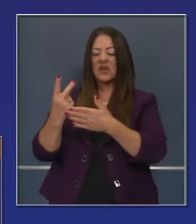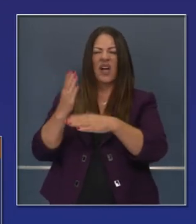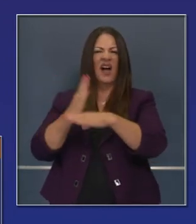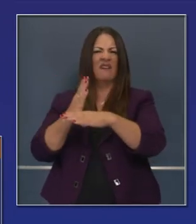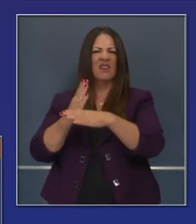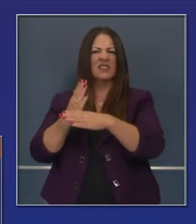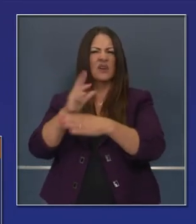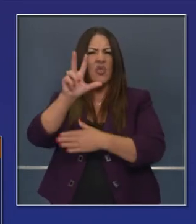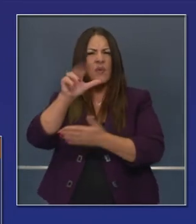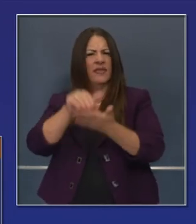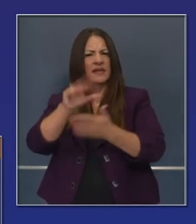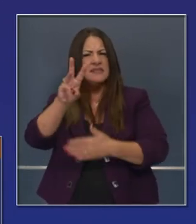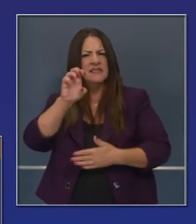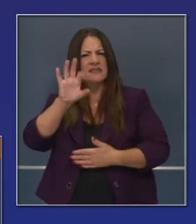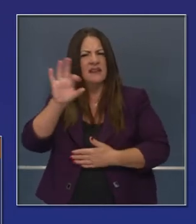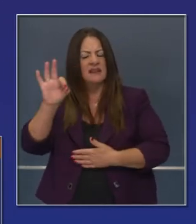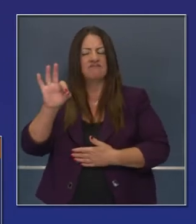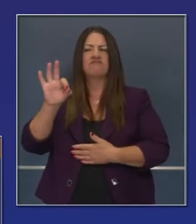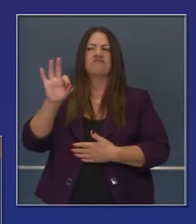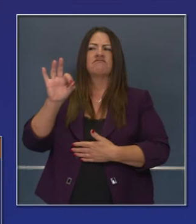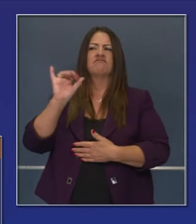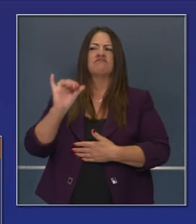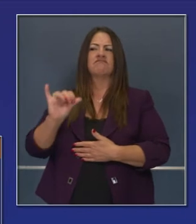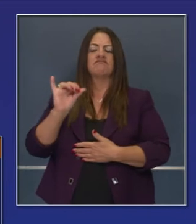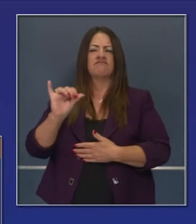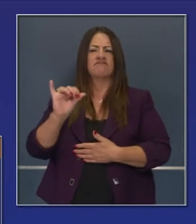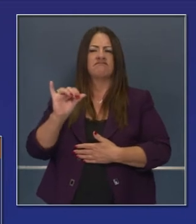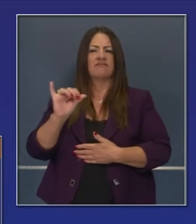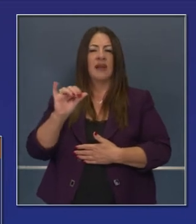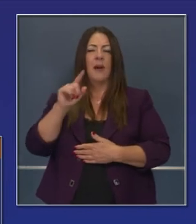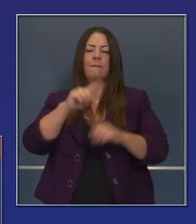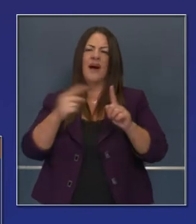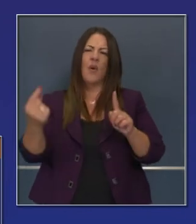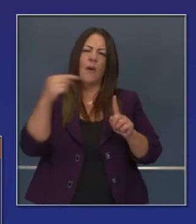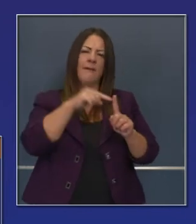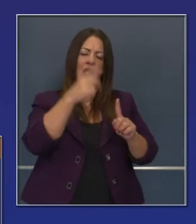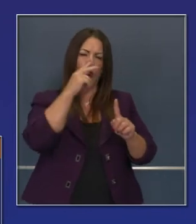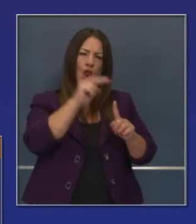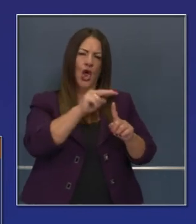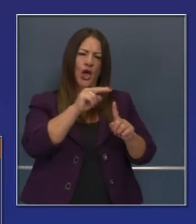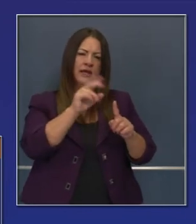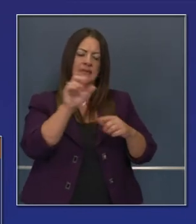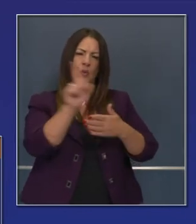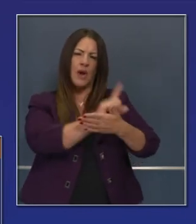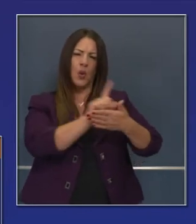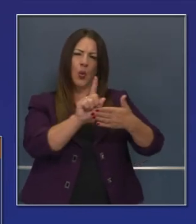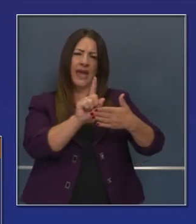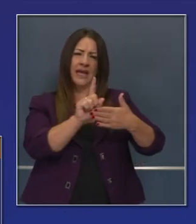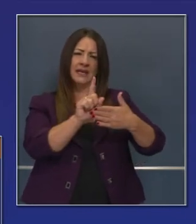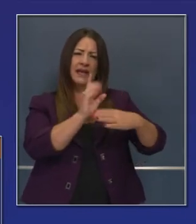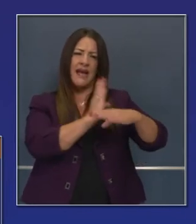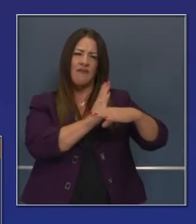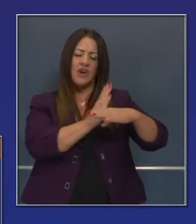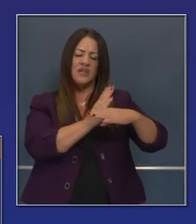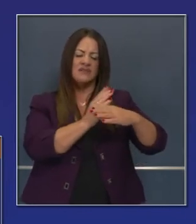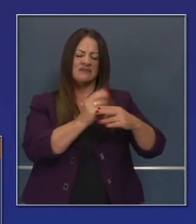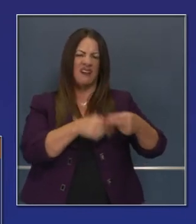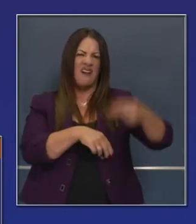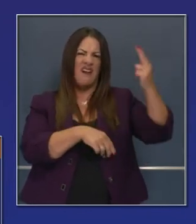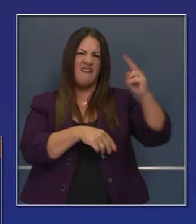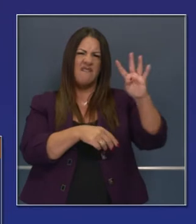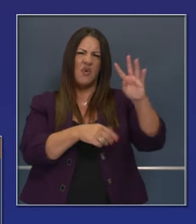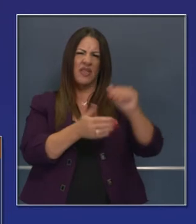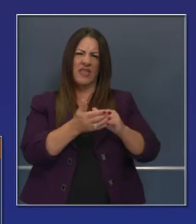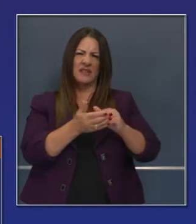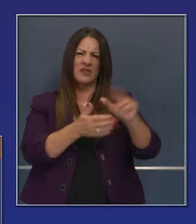a 3,699, un poco más alto. Y si bien ese promedio de 7 días está todavía más alto,